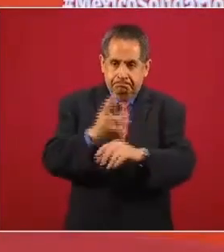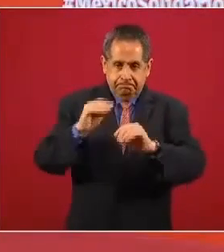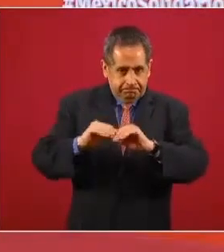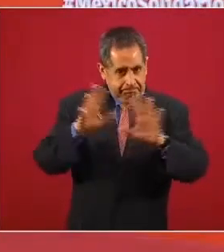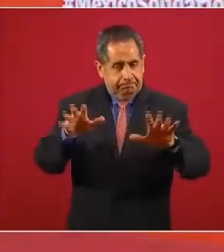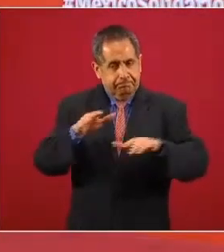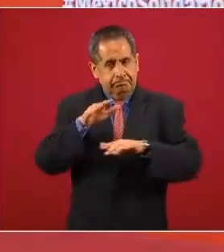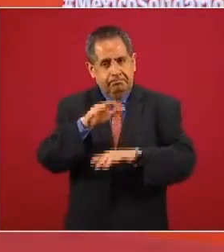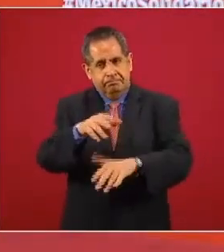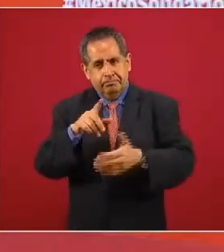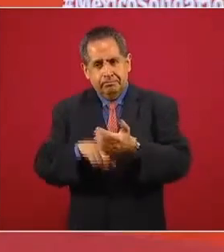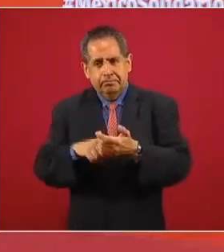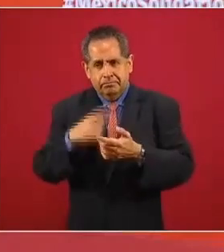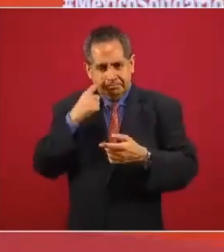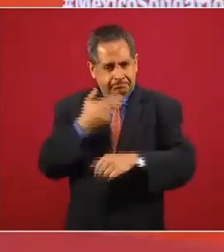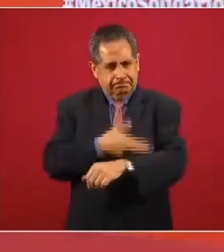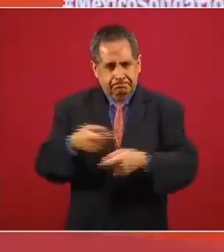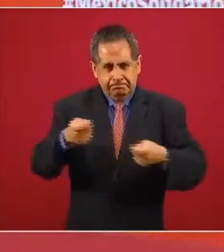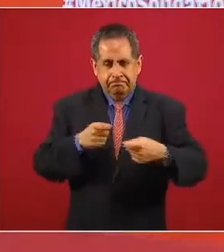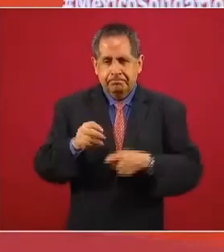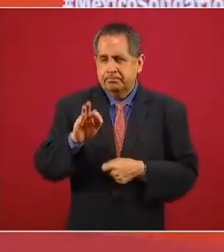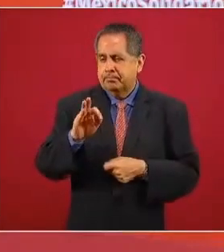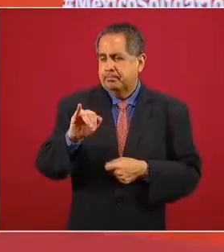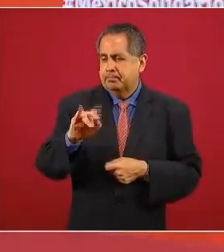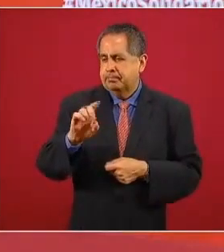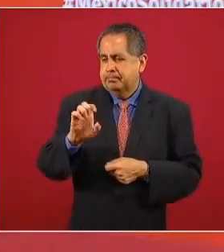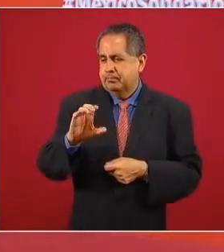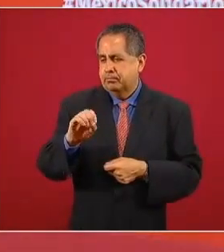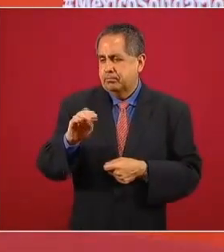en el manejo de los fideicomisos.